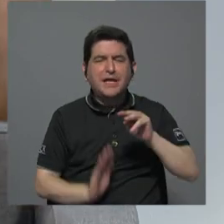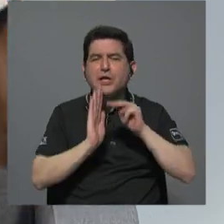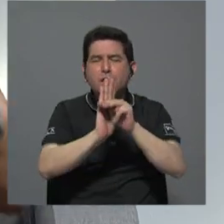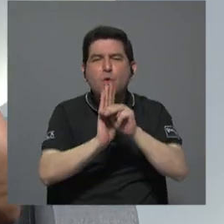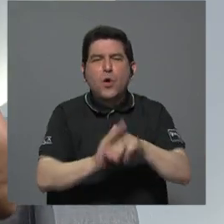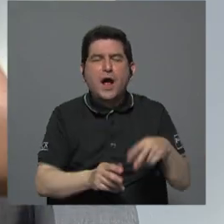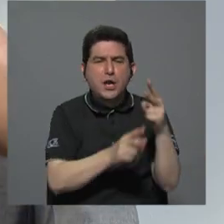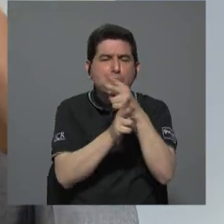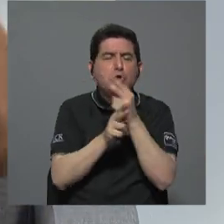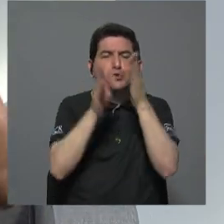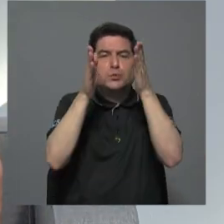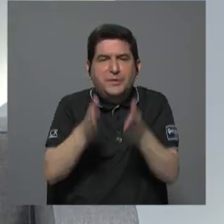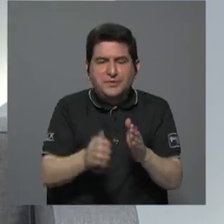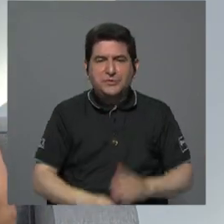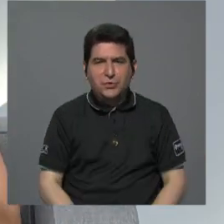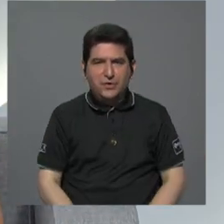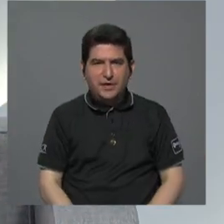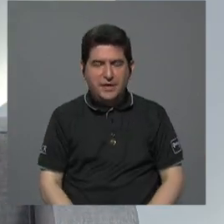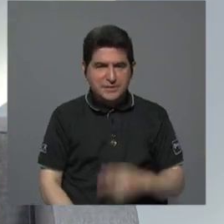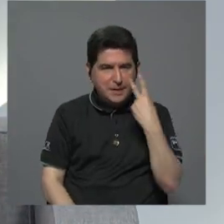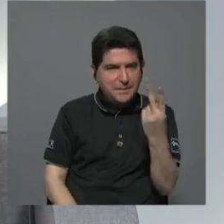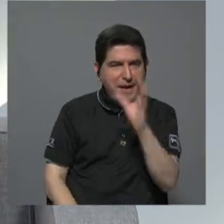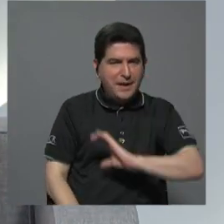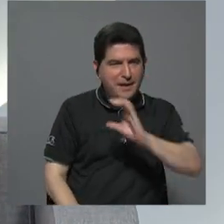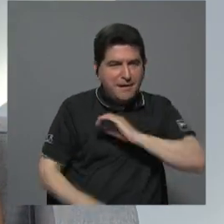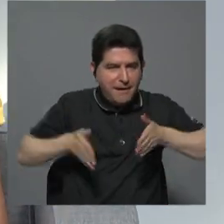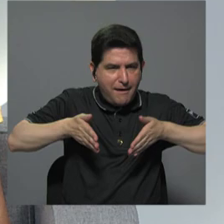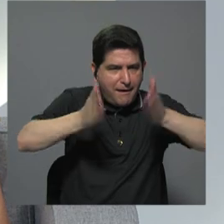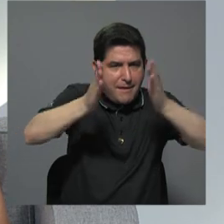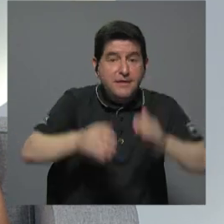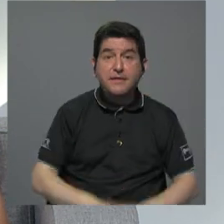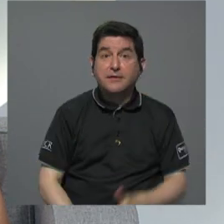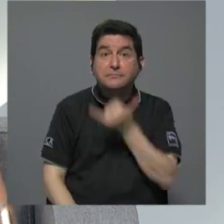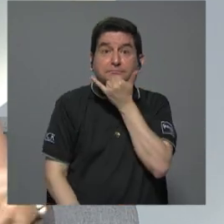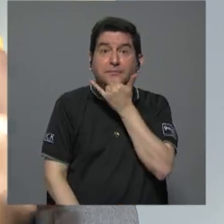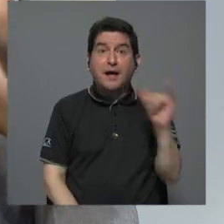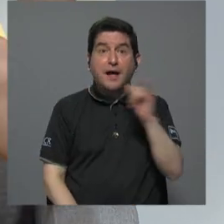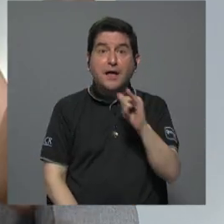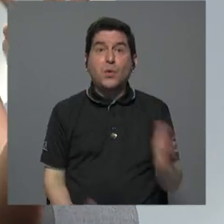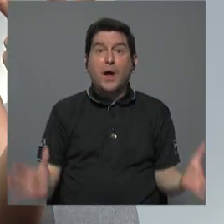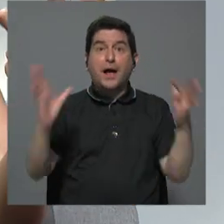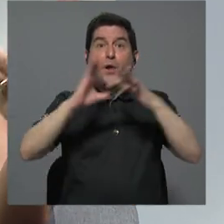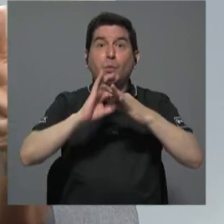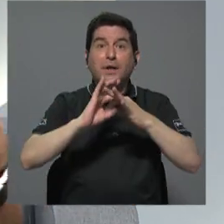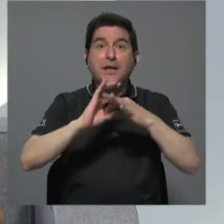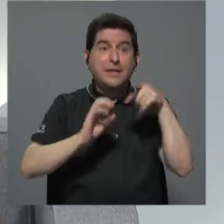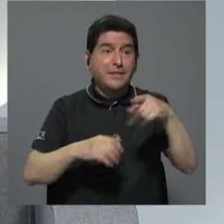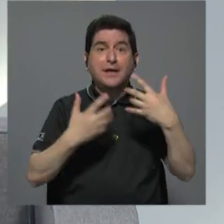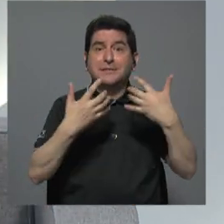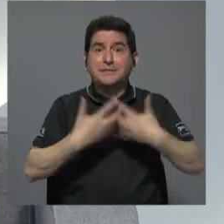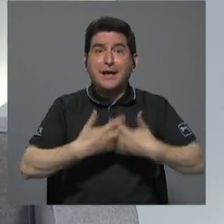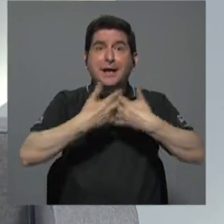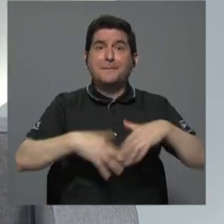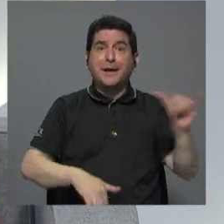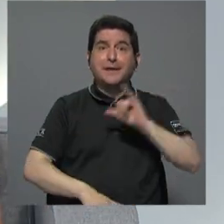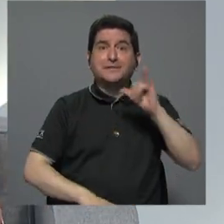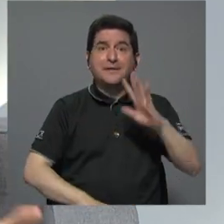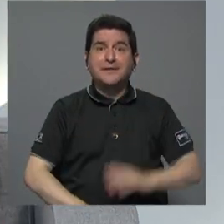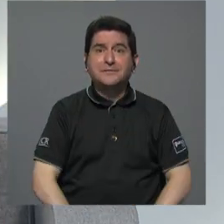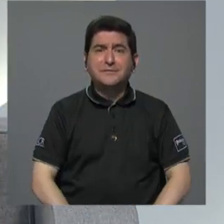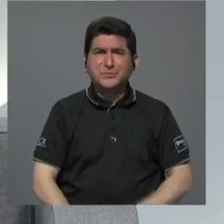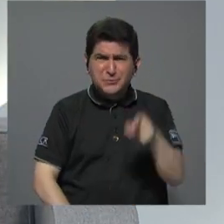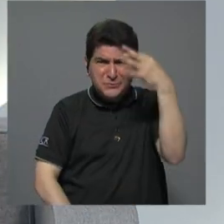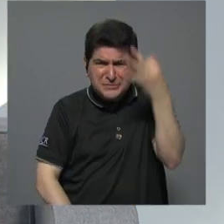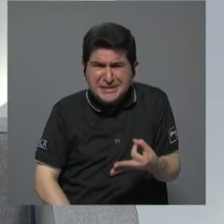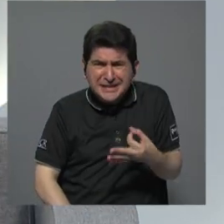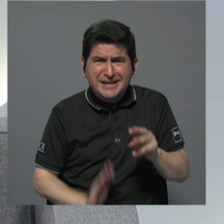las supervisoras que les toca velar por la calidad de las carreteras, resulta que también están vinculadas a esas mismas empresas, ¿creen